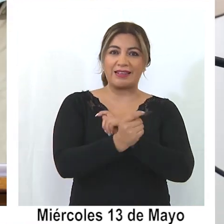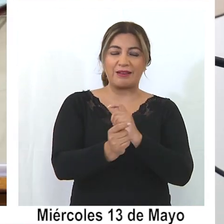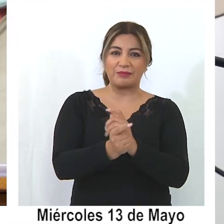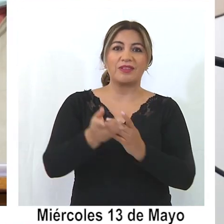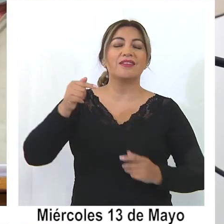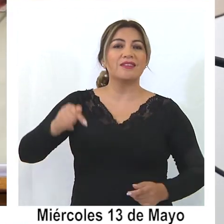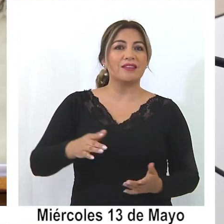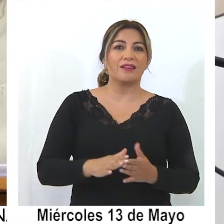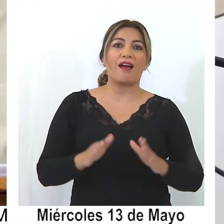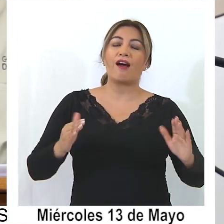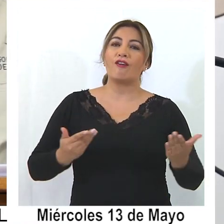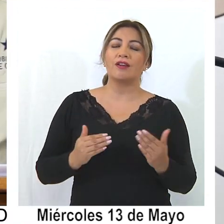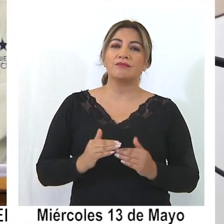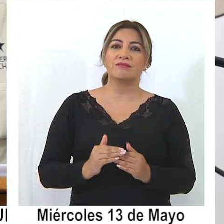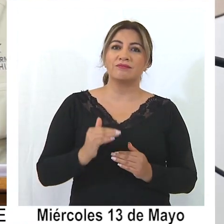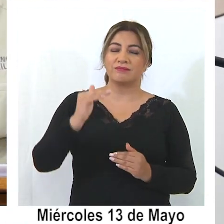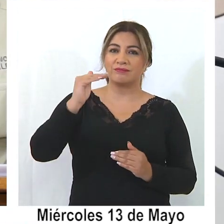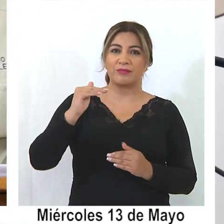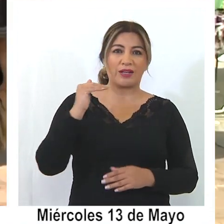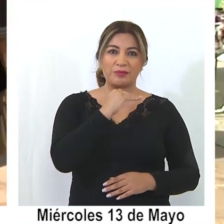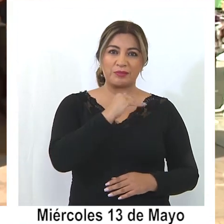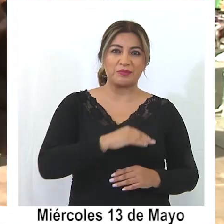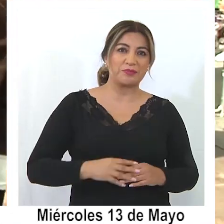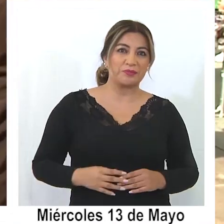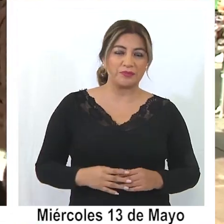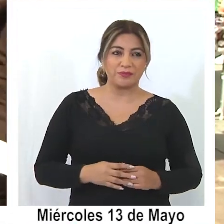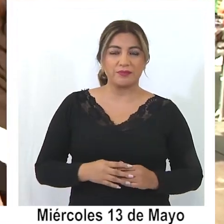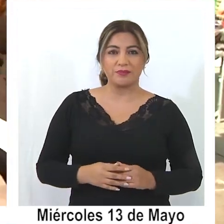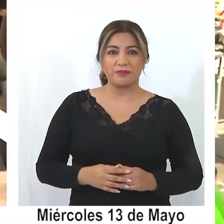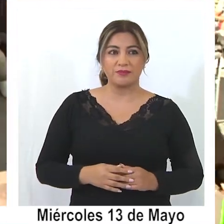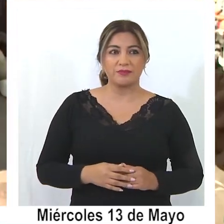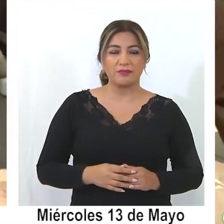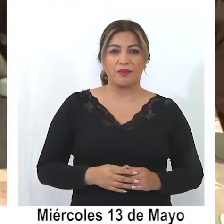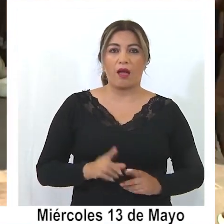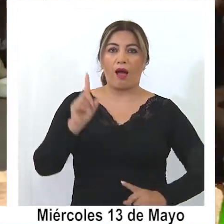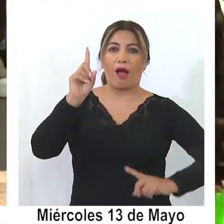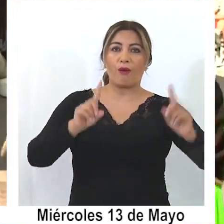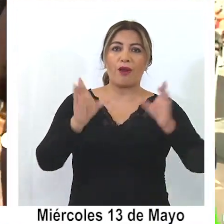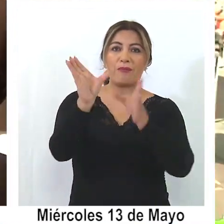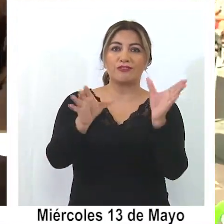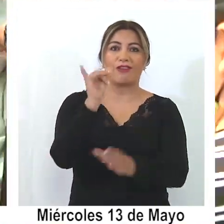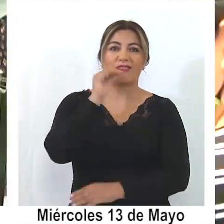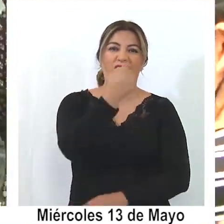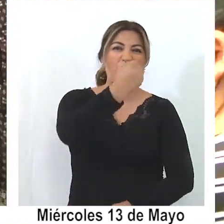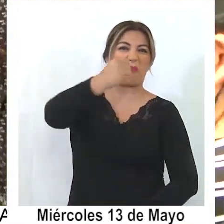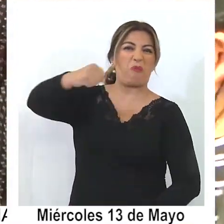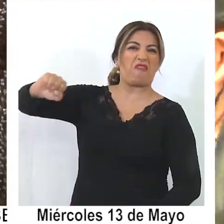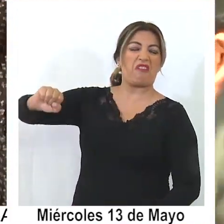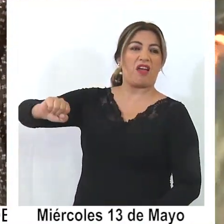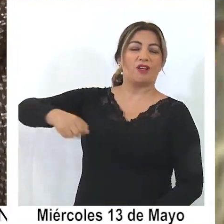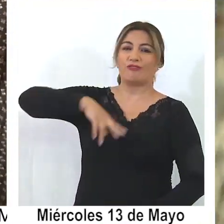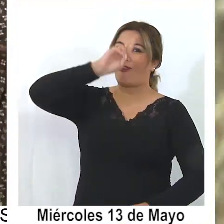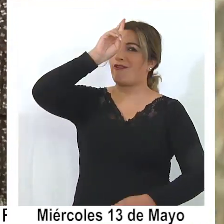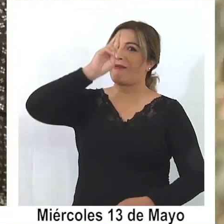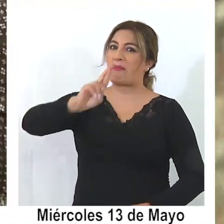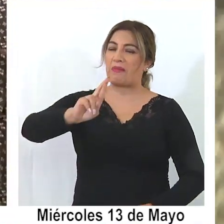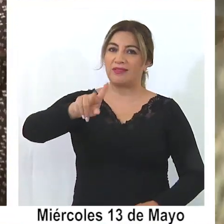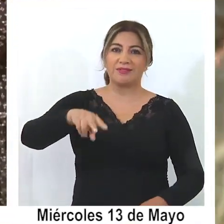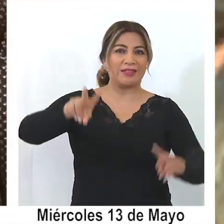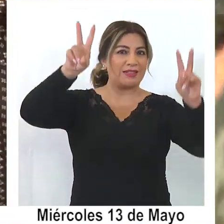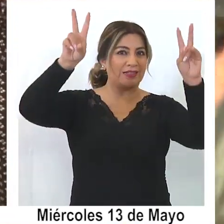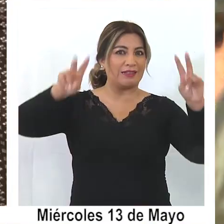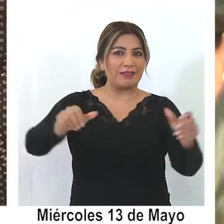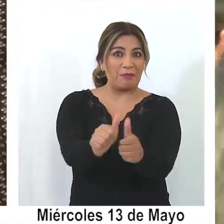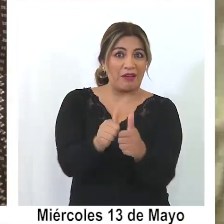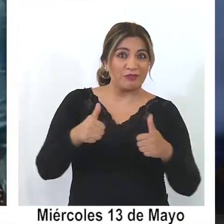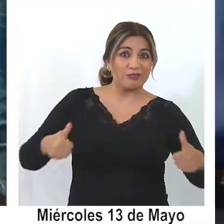la pendiente y empieza a subir drásticamente. La tozudez de miles de personas que no respetaron las medidas adoptadas